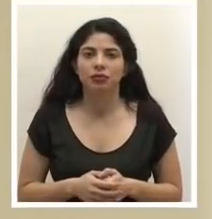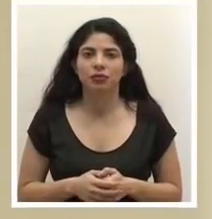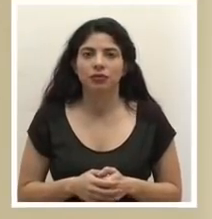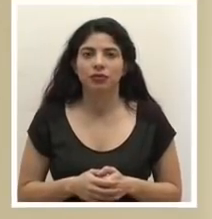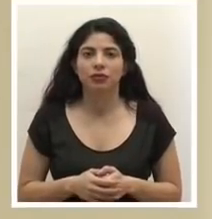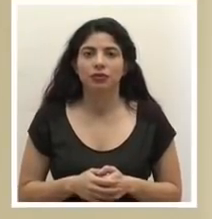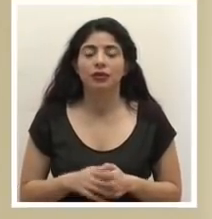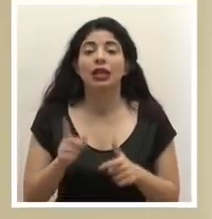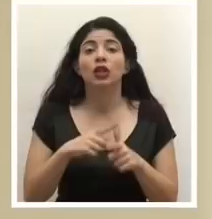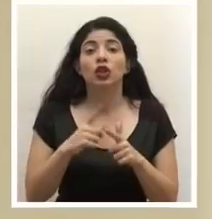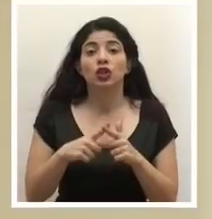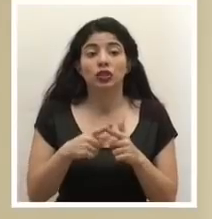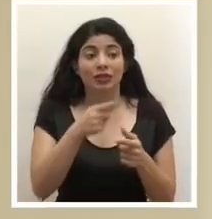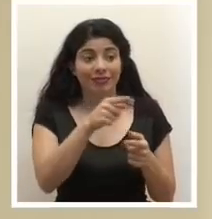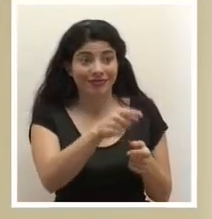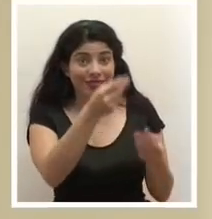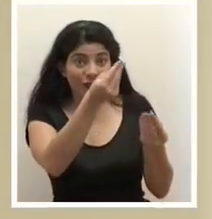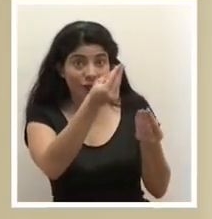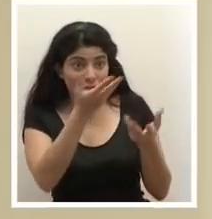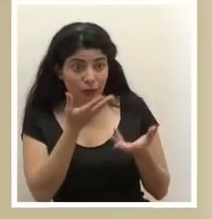Así que con base en este dato,